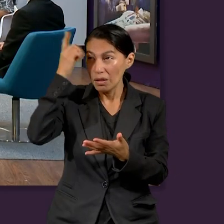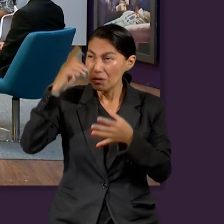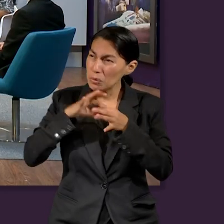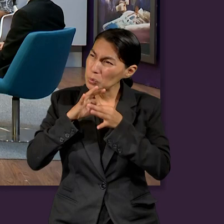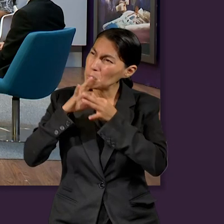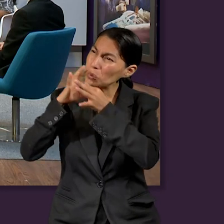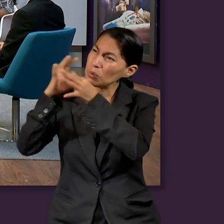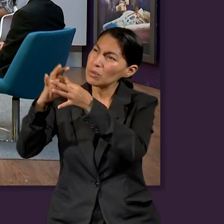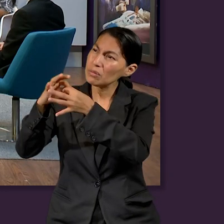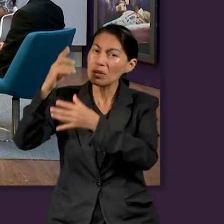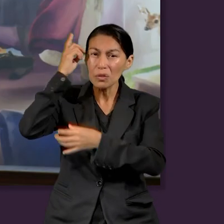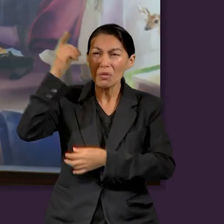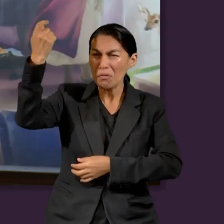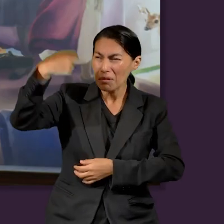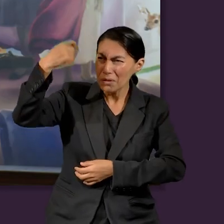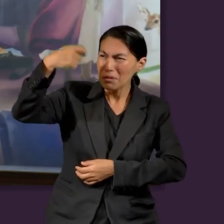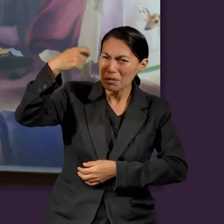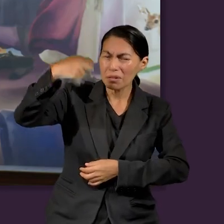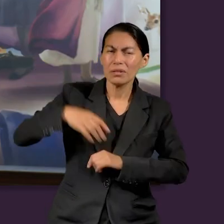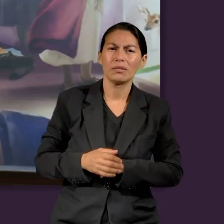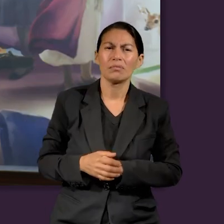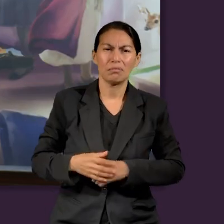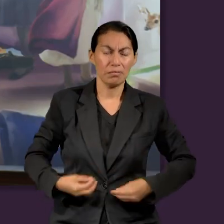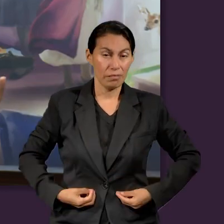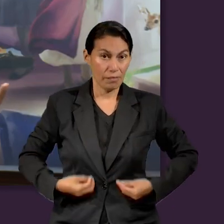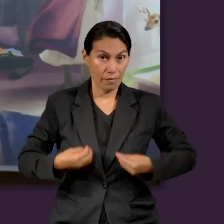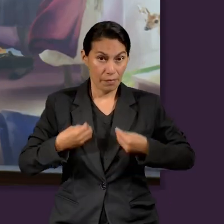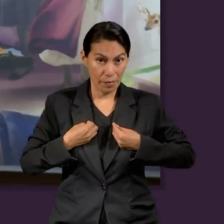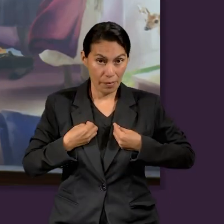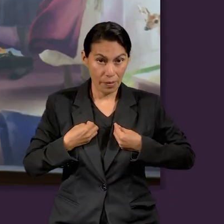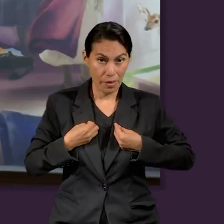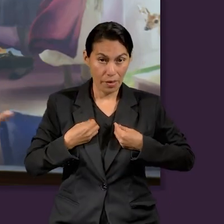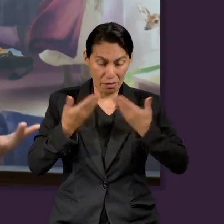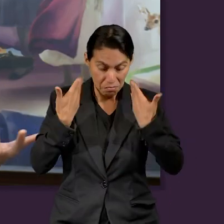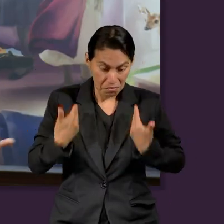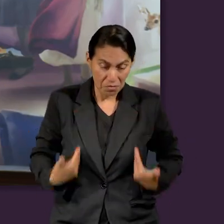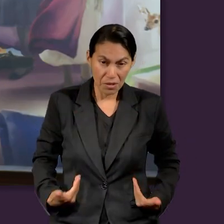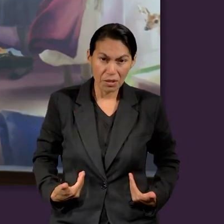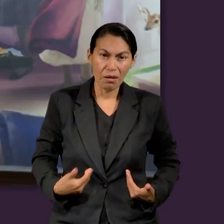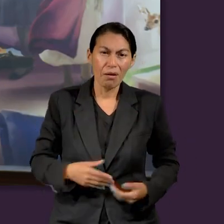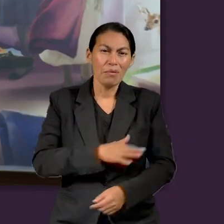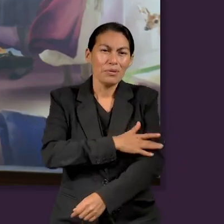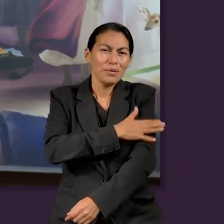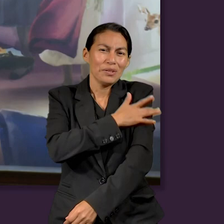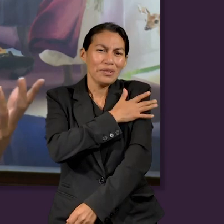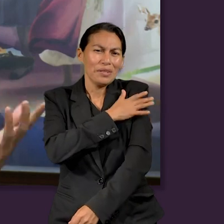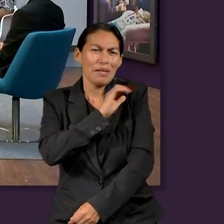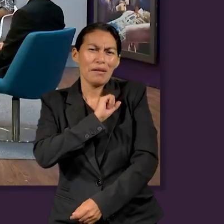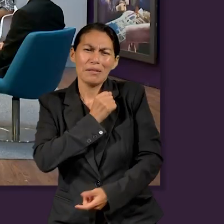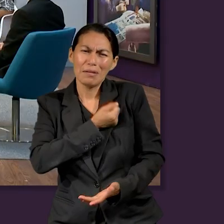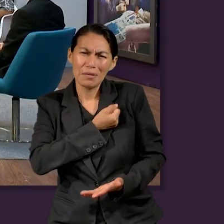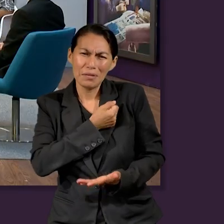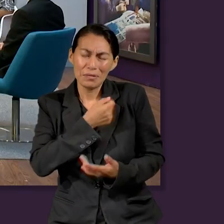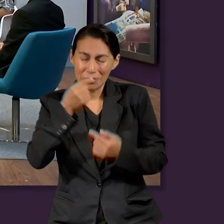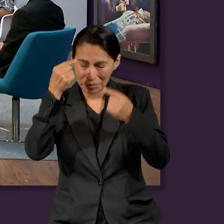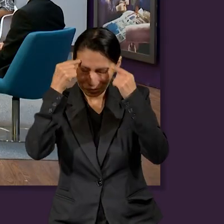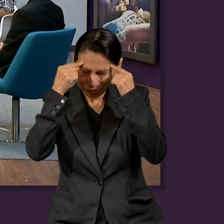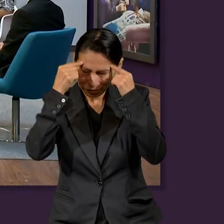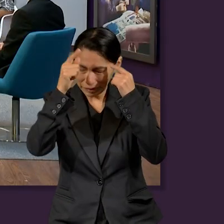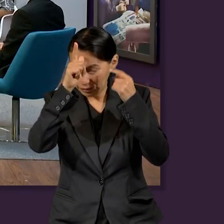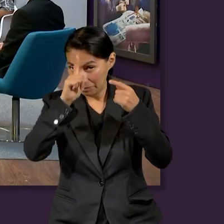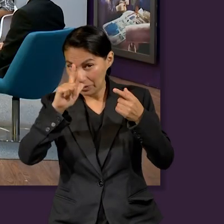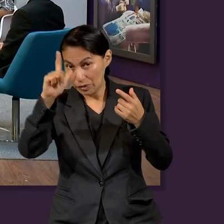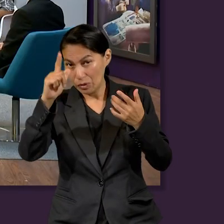en abundancia, no solamente en nuestra vida física, en nuestra vida emocional, también en nuestra salud espiritual, porque todo es un